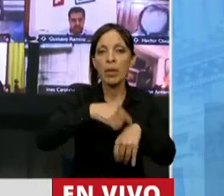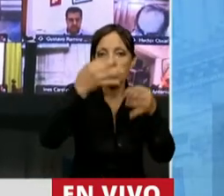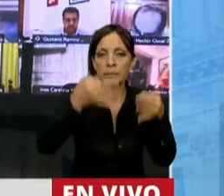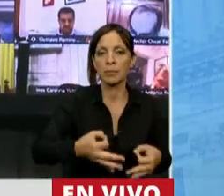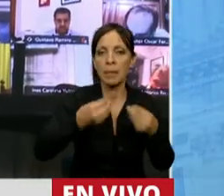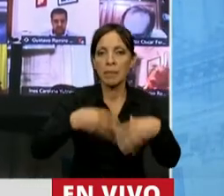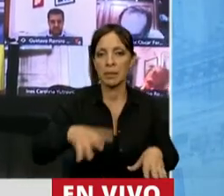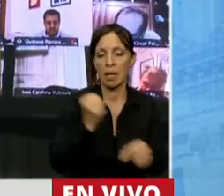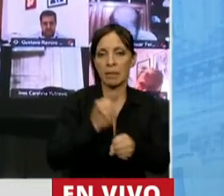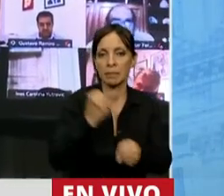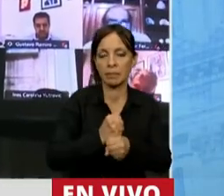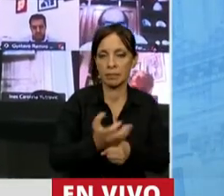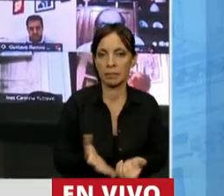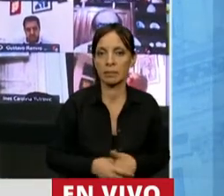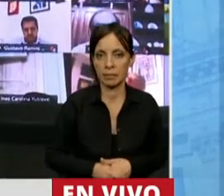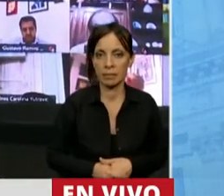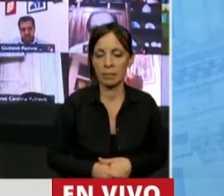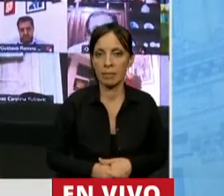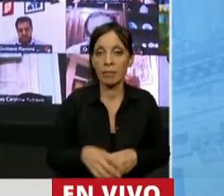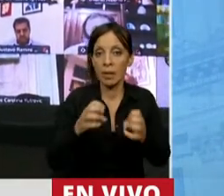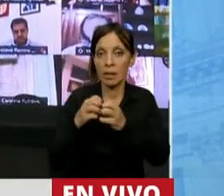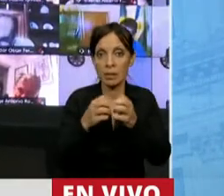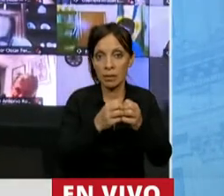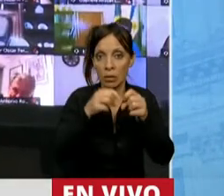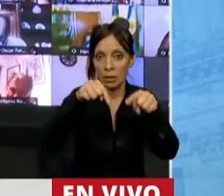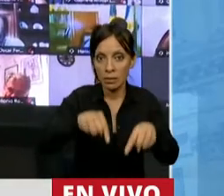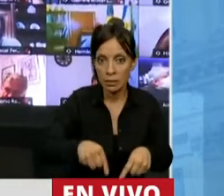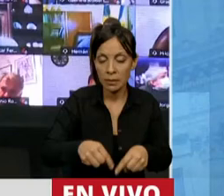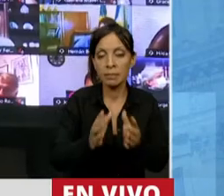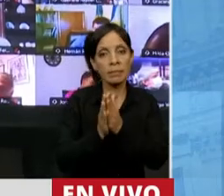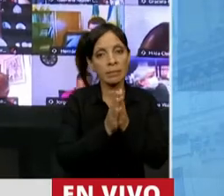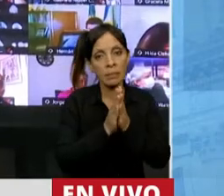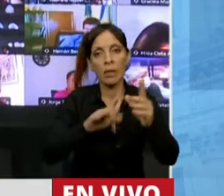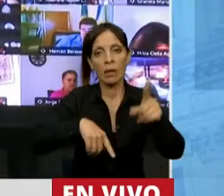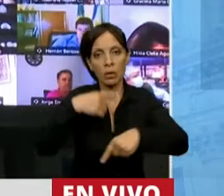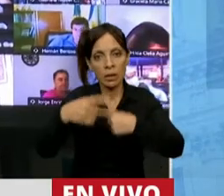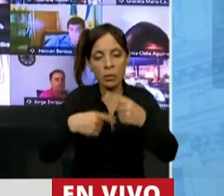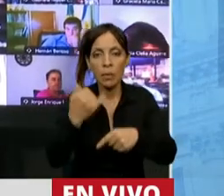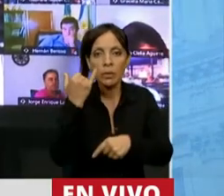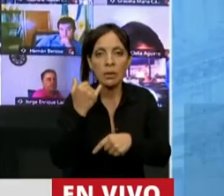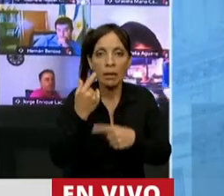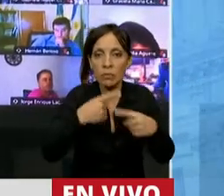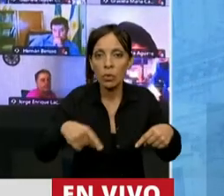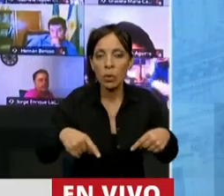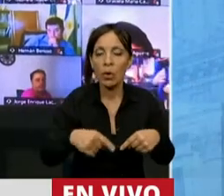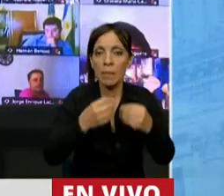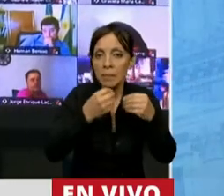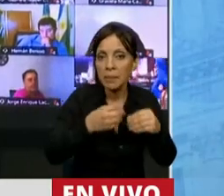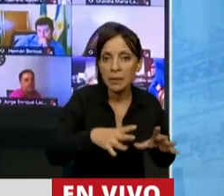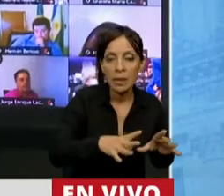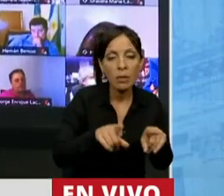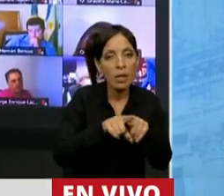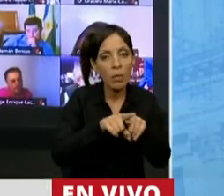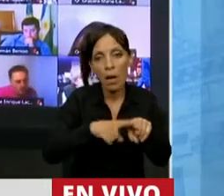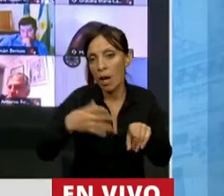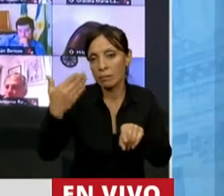Argentina. Por favor, tratemos en esta sesión, tener la continuidad de lo que ya se inició, como se hizo